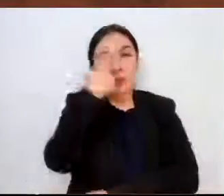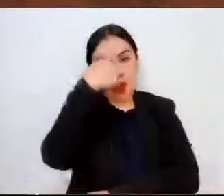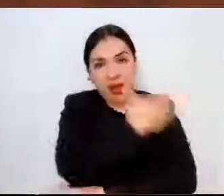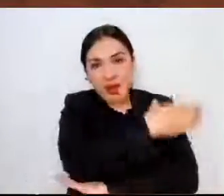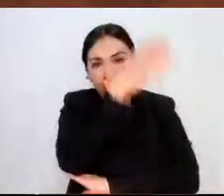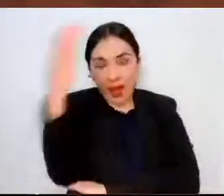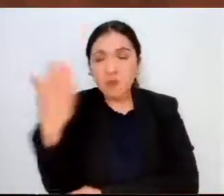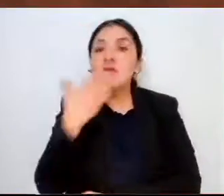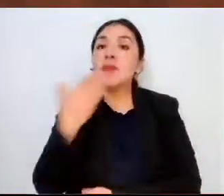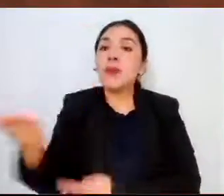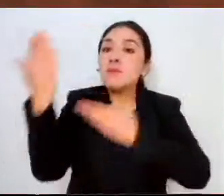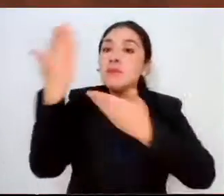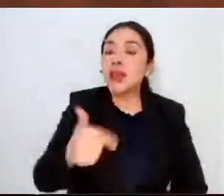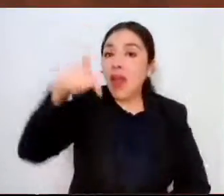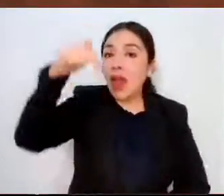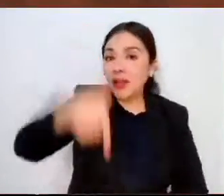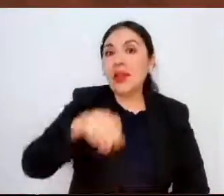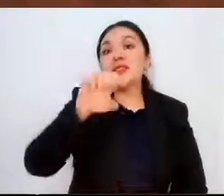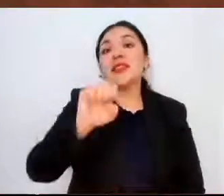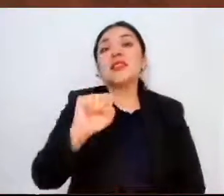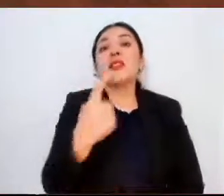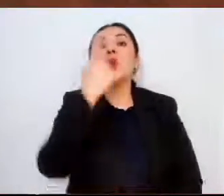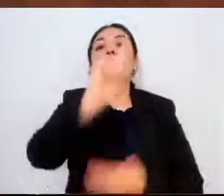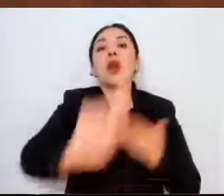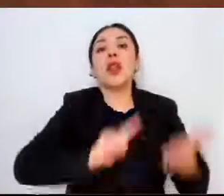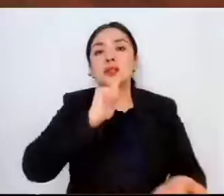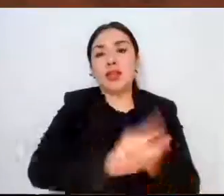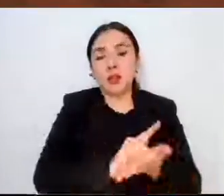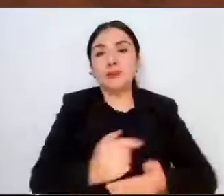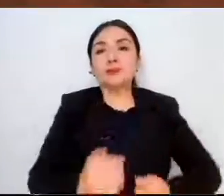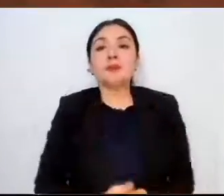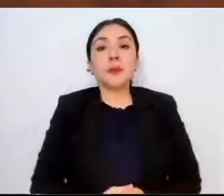a esta sexagésima primer legislatura.